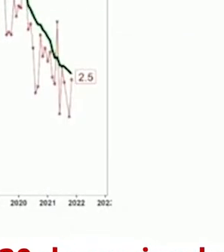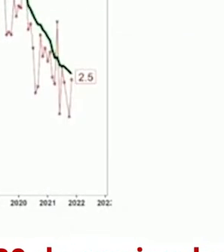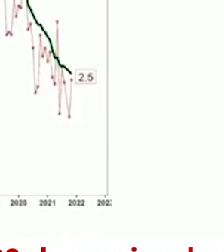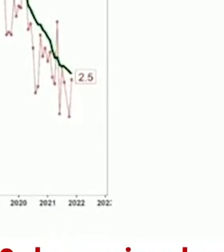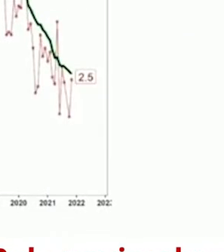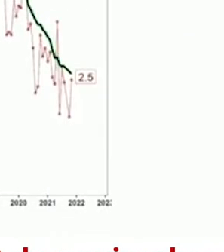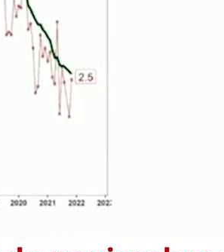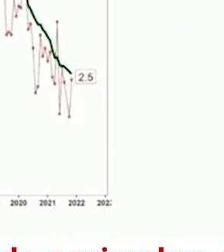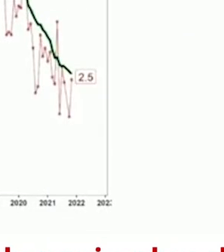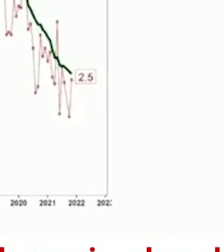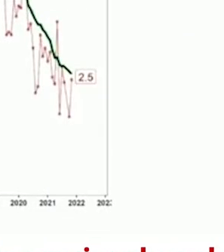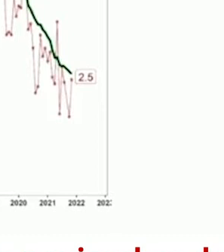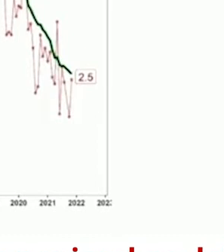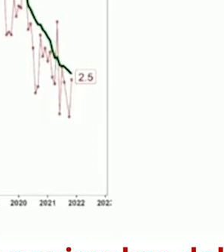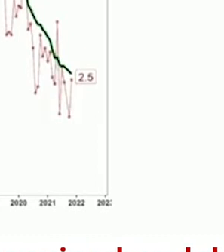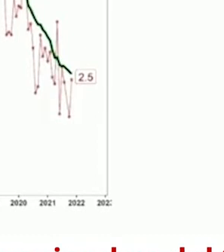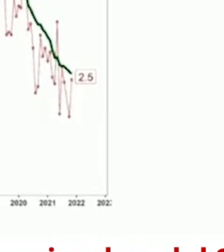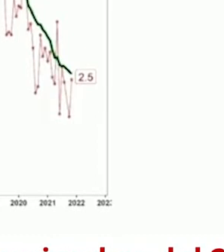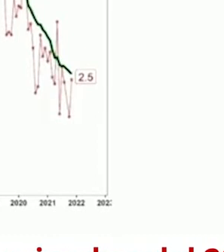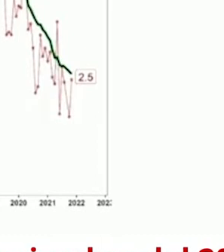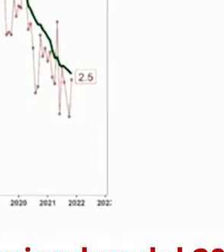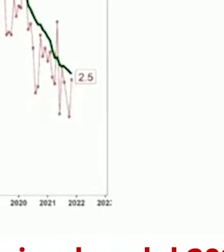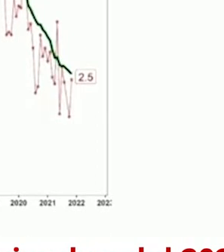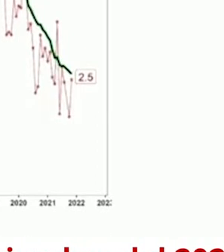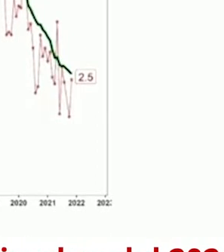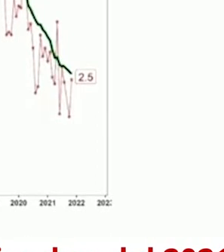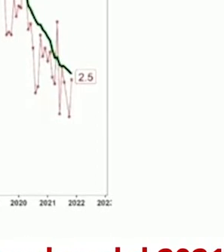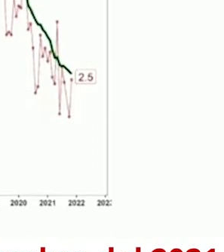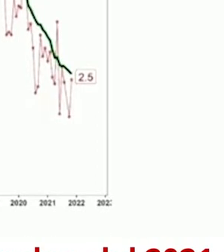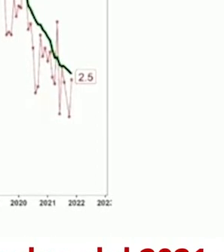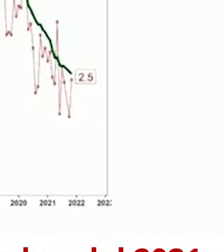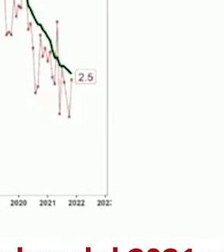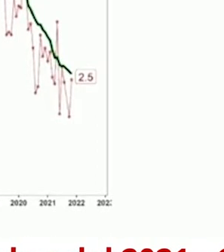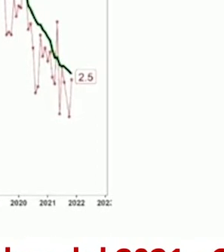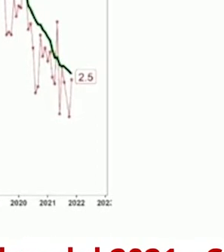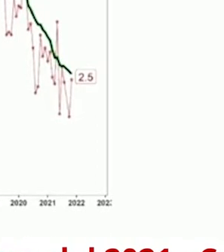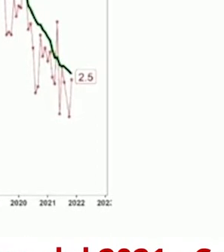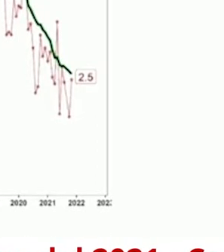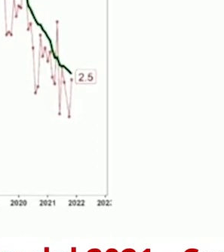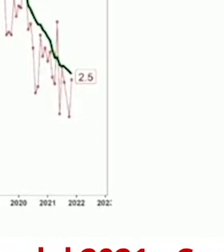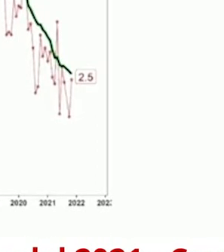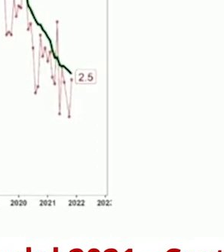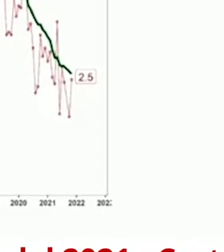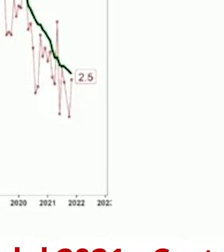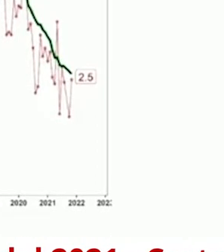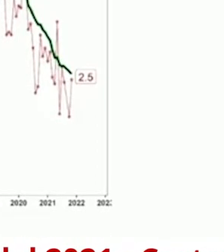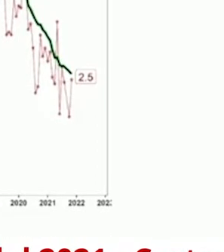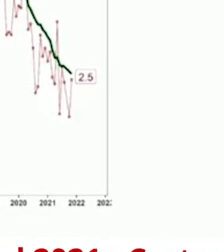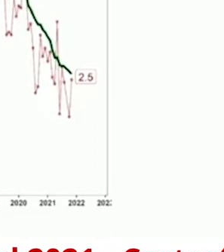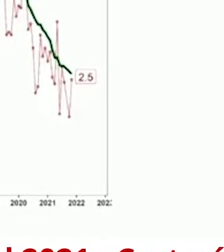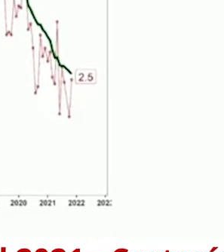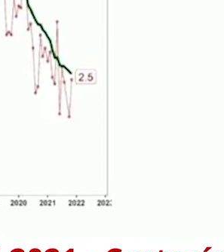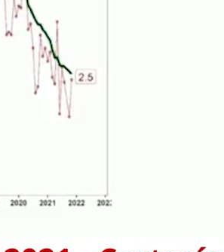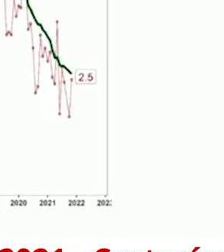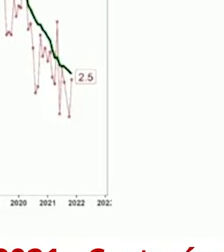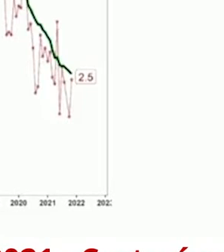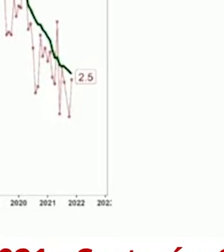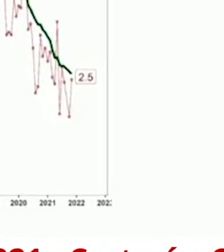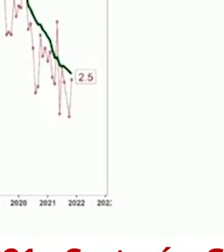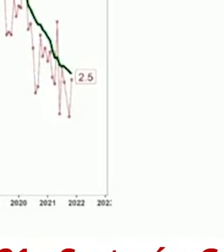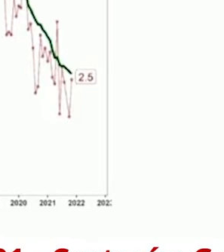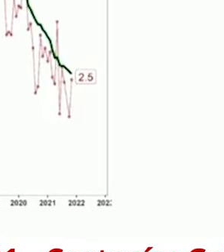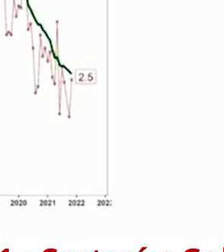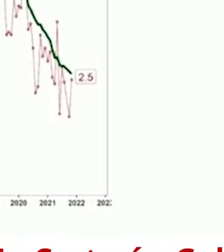como ustedes pueden observar, de mil novecientos noventa y siete,